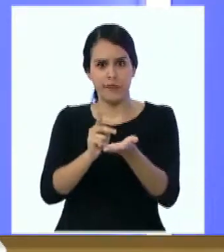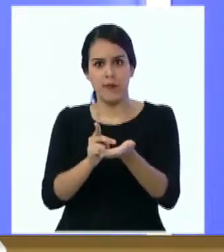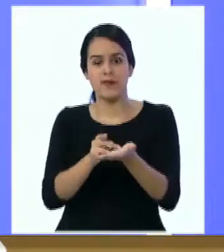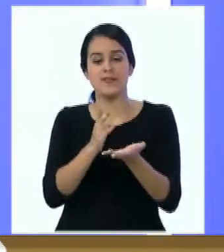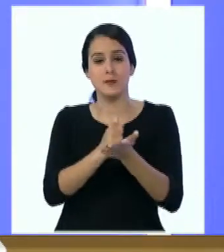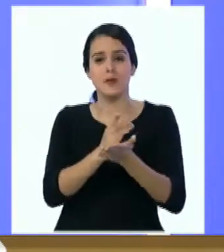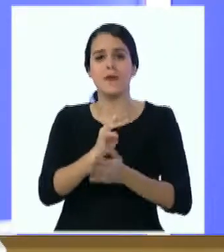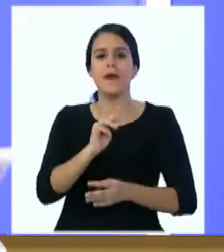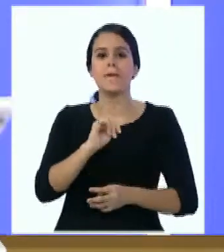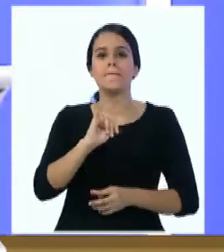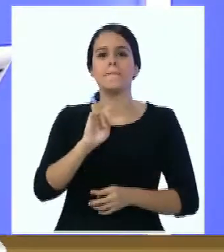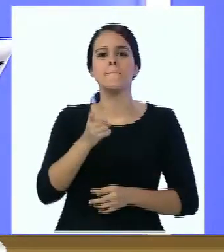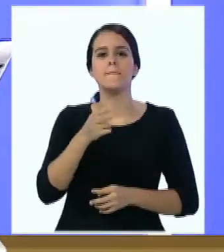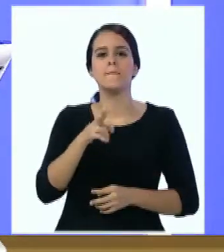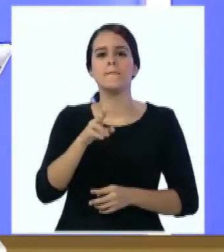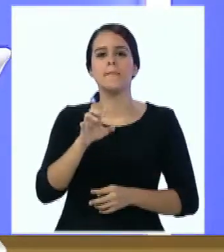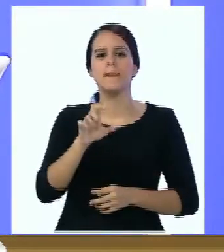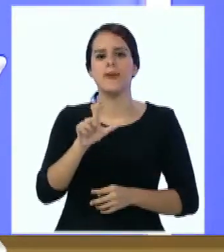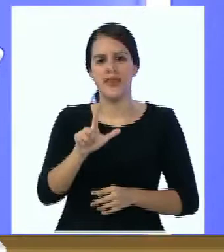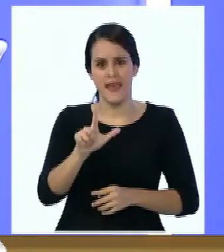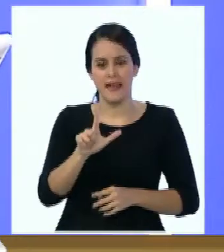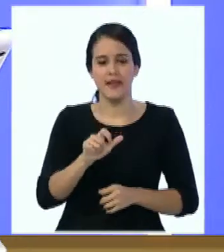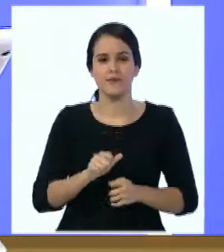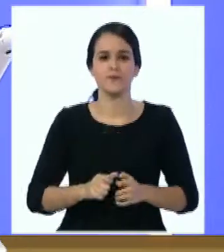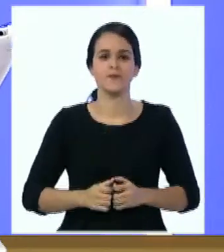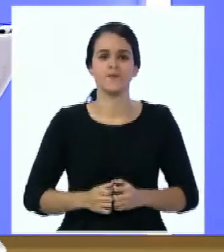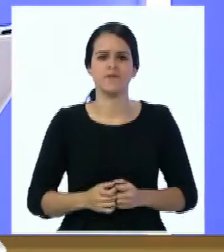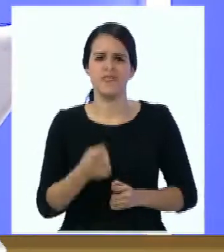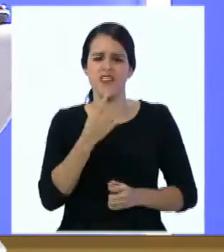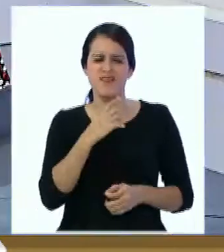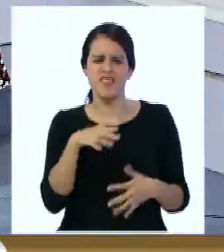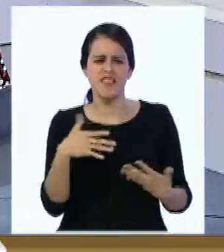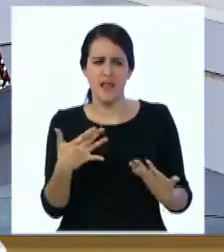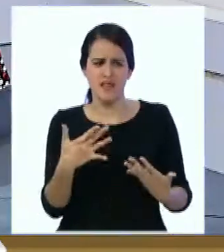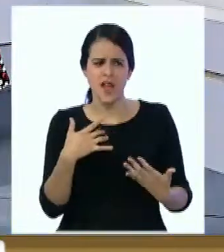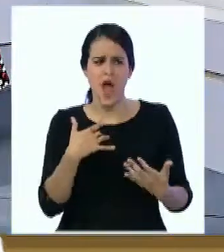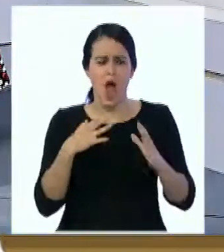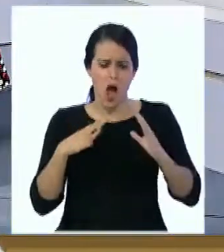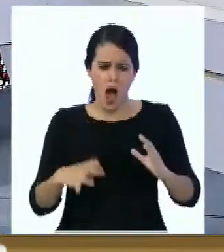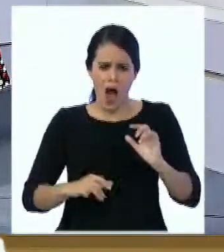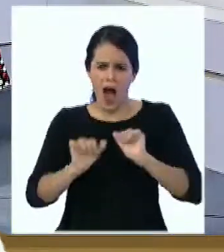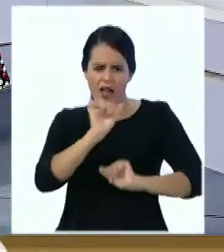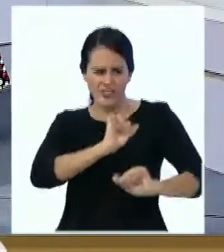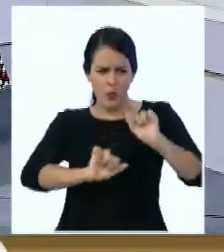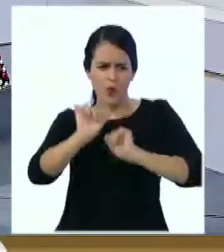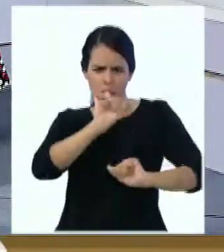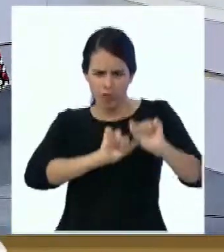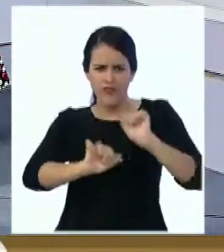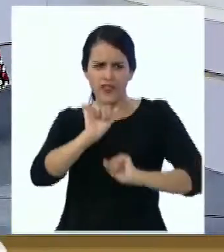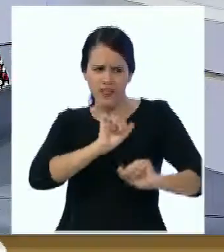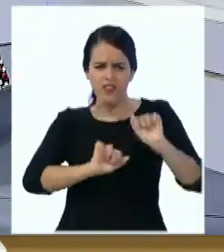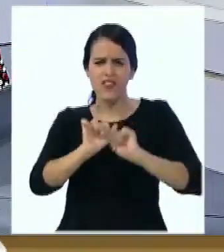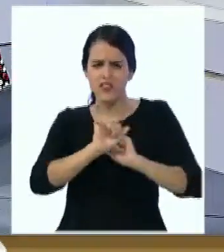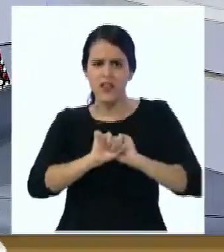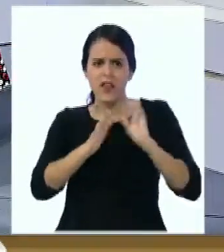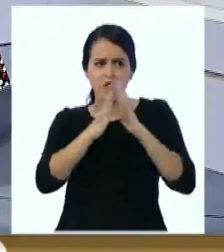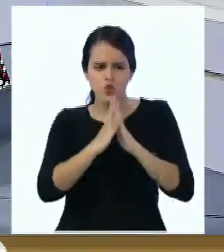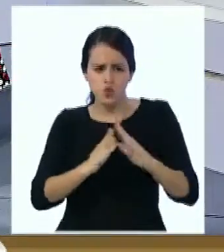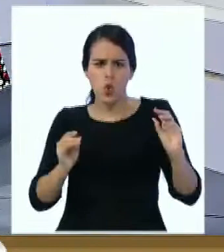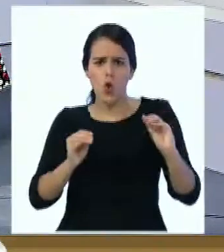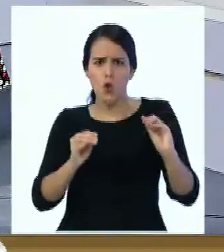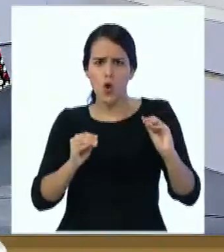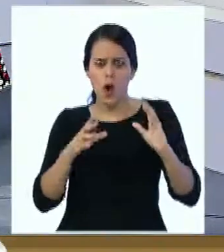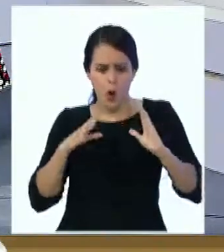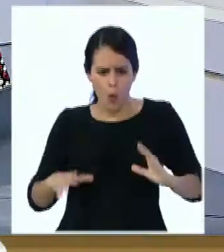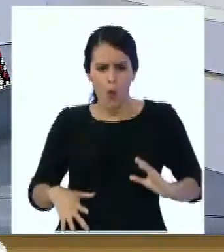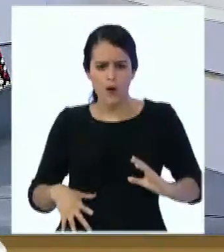Miguel G-El Galán, dice lo siguiente los anticuerpos también suelen defender todos los organismos al momento de tener